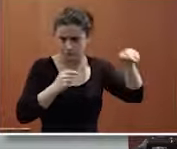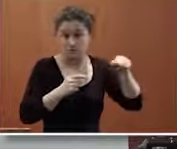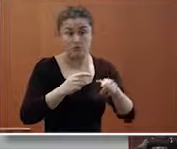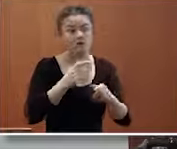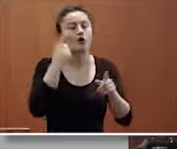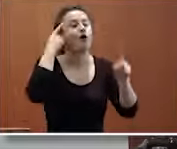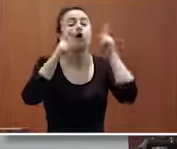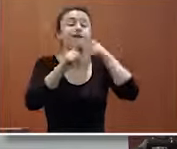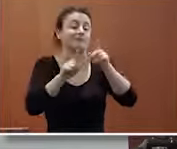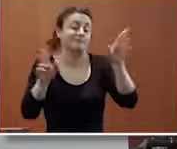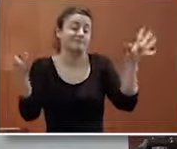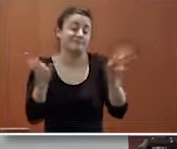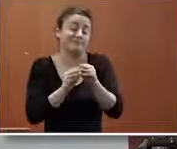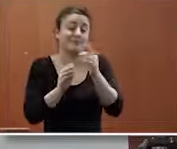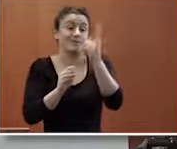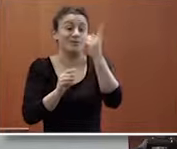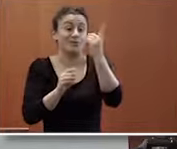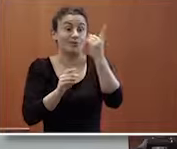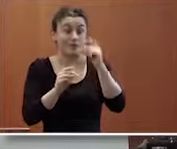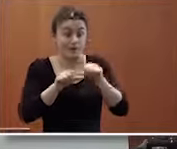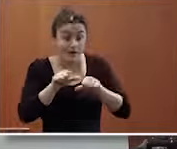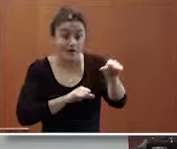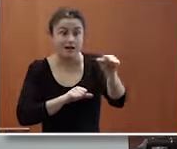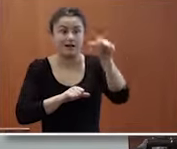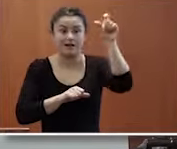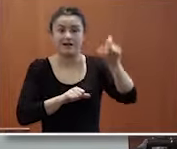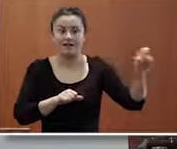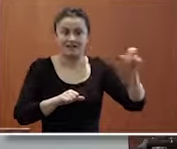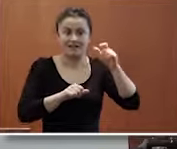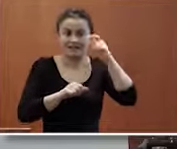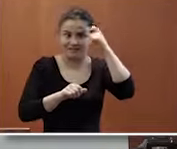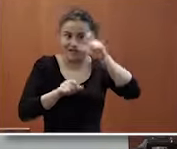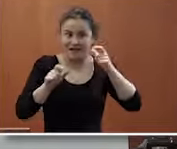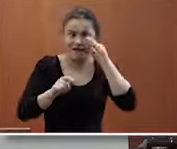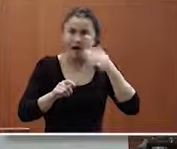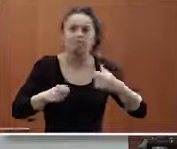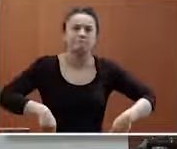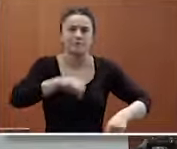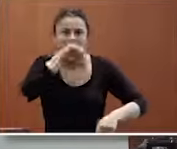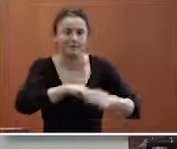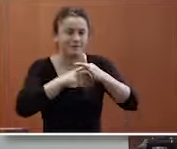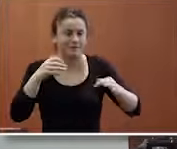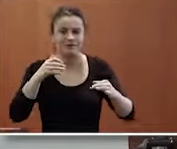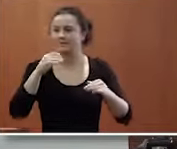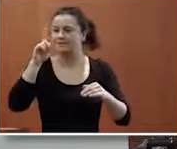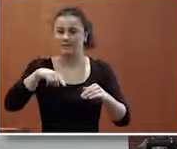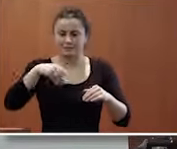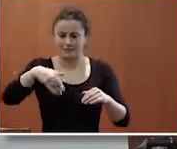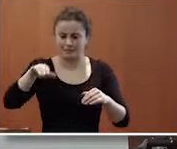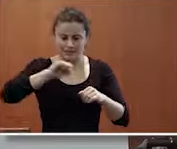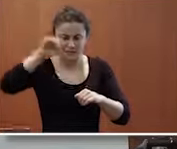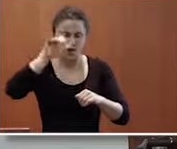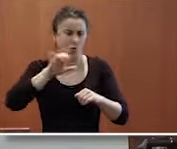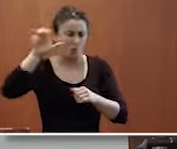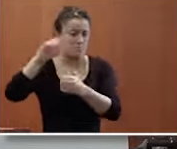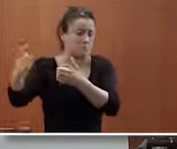día desde aquella Rudy se ha hecho muy forofo de baloncesto en silla de ruedas ¿no? y estará también con nosotros creo en el campeonato de Europa que es este fin de semana